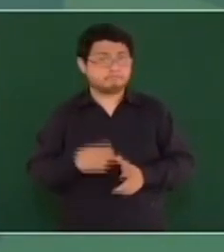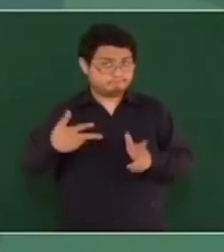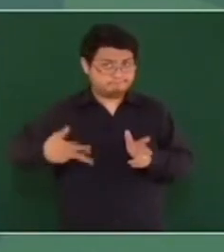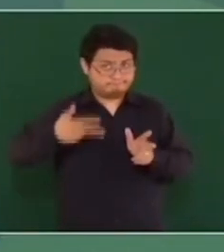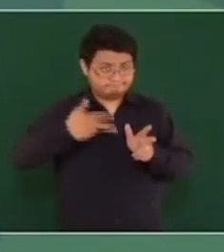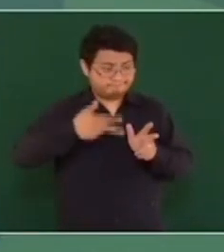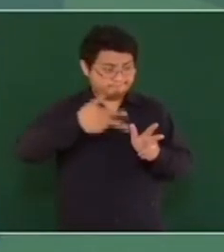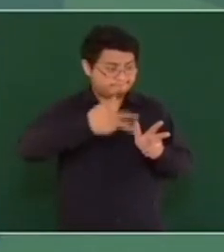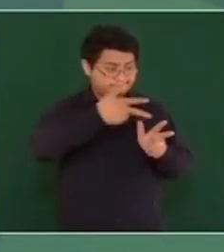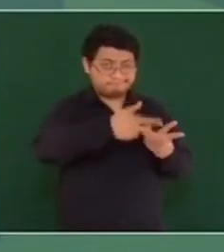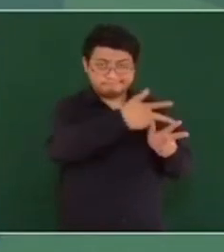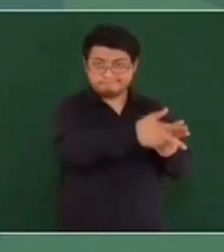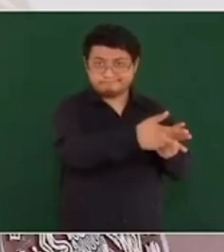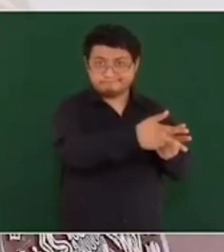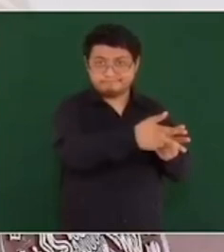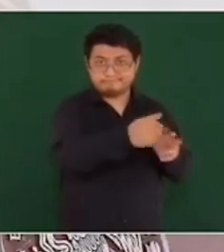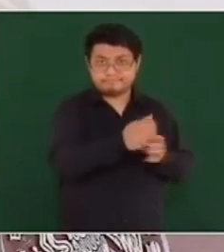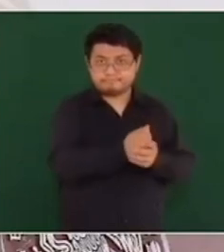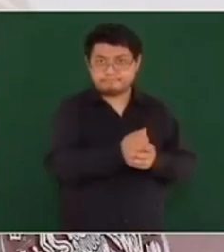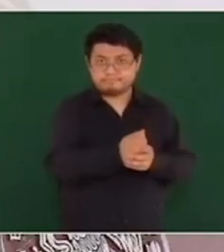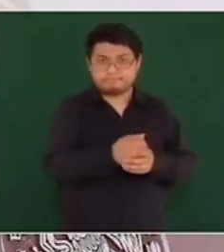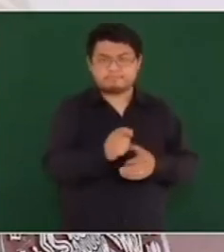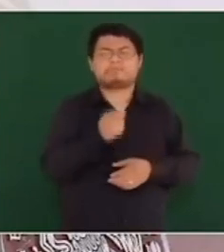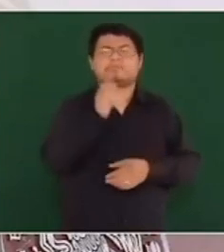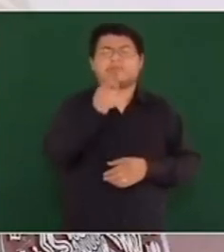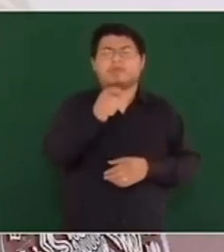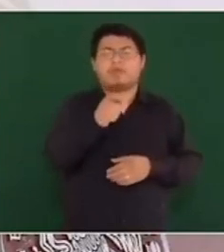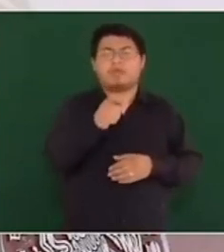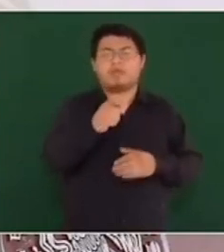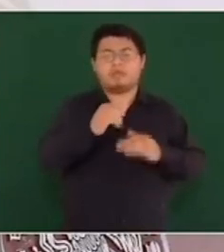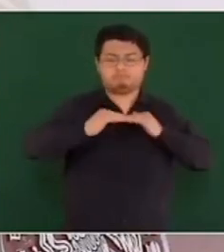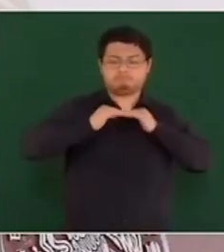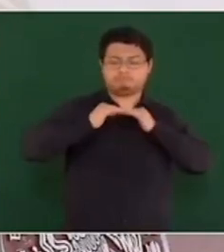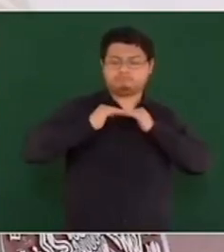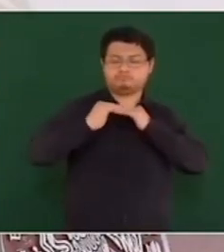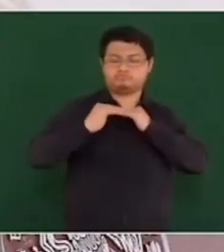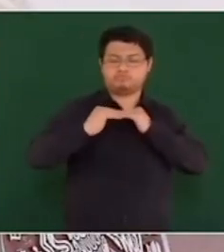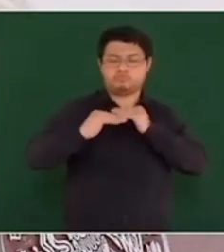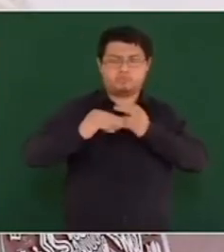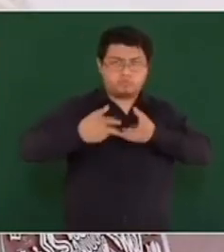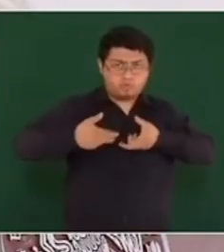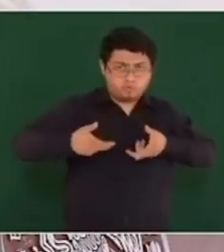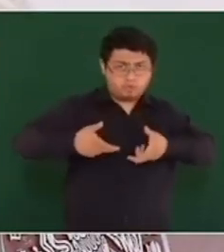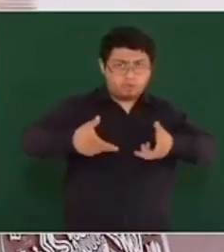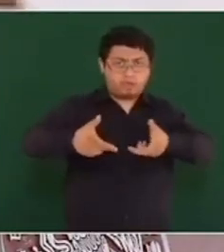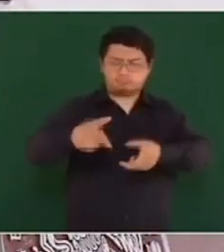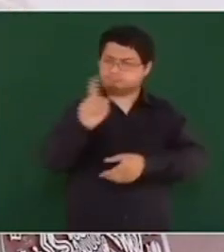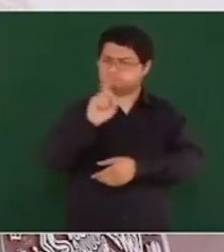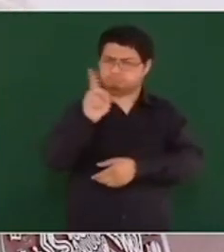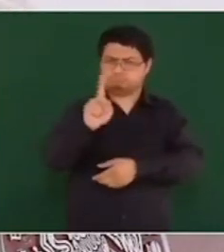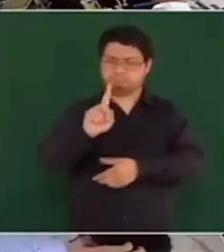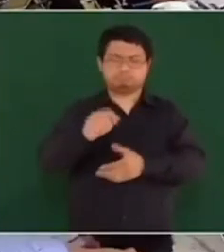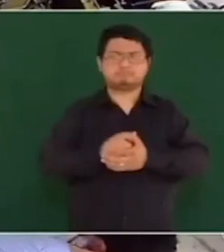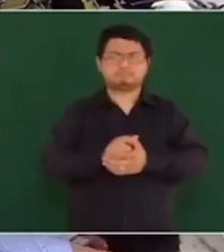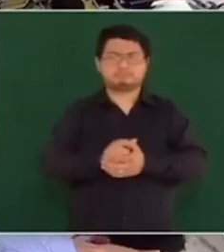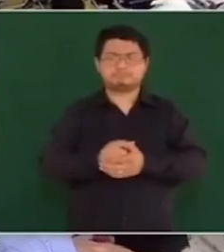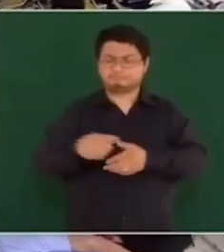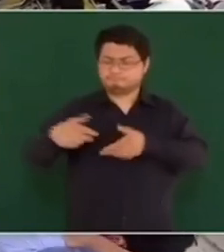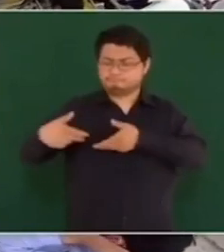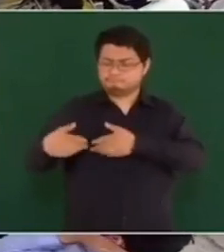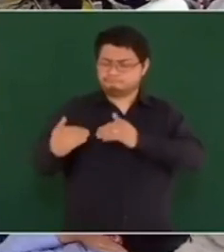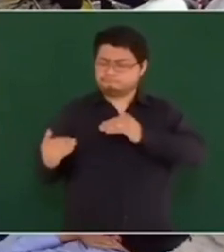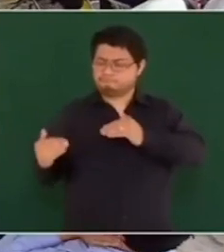no va en terraplén a ras de suelo, sino son puentes